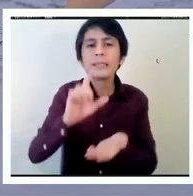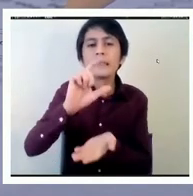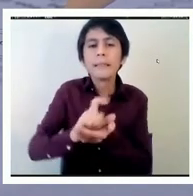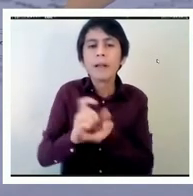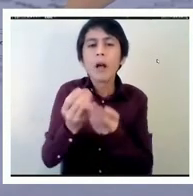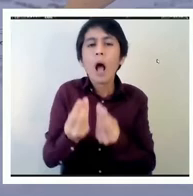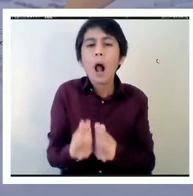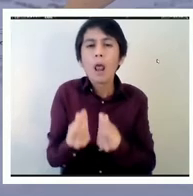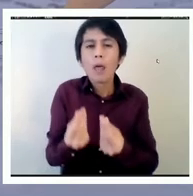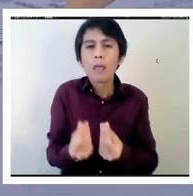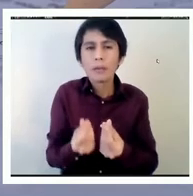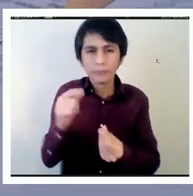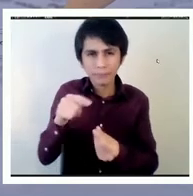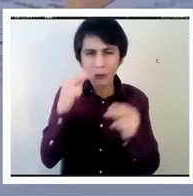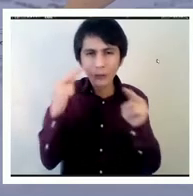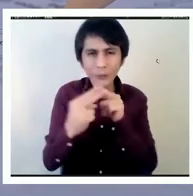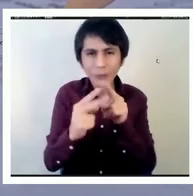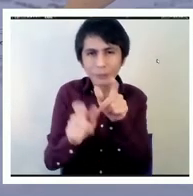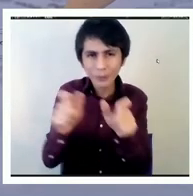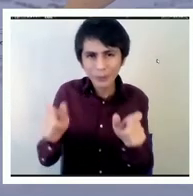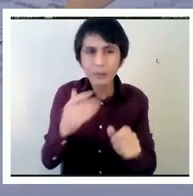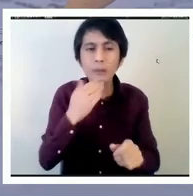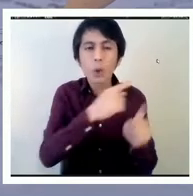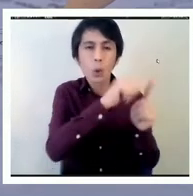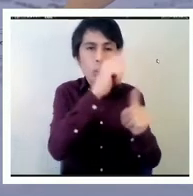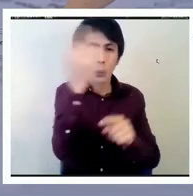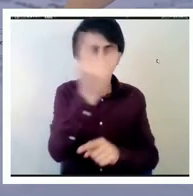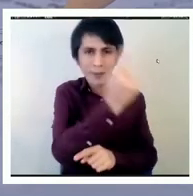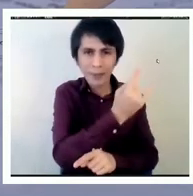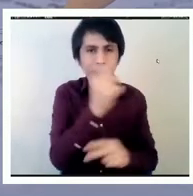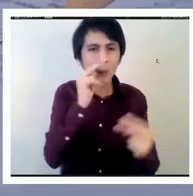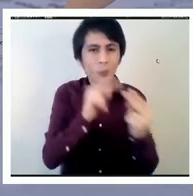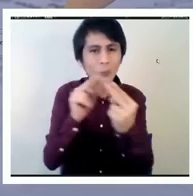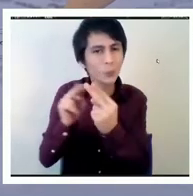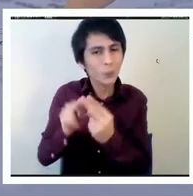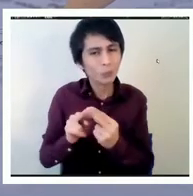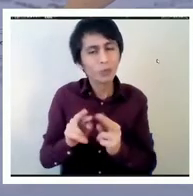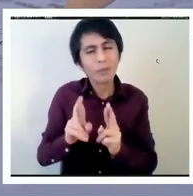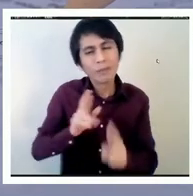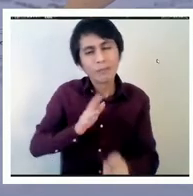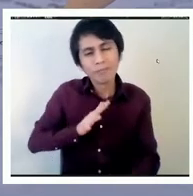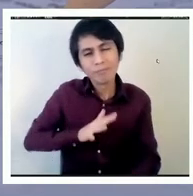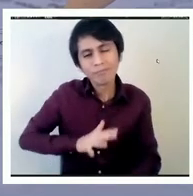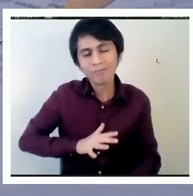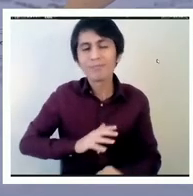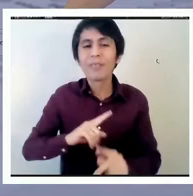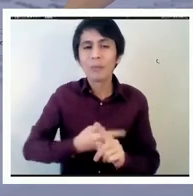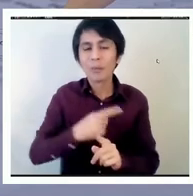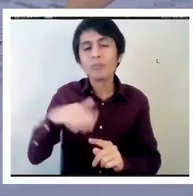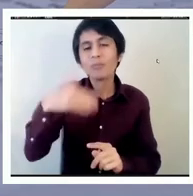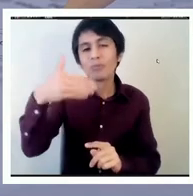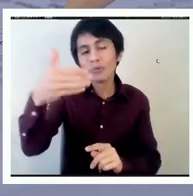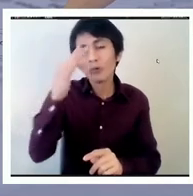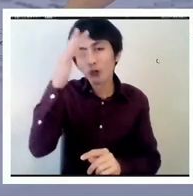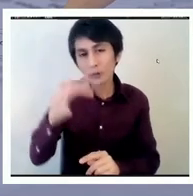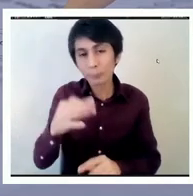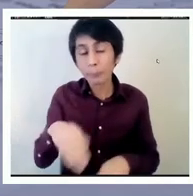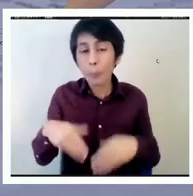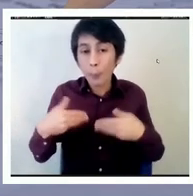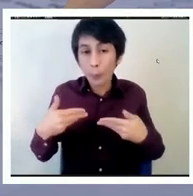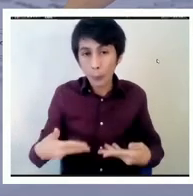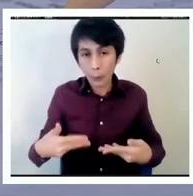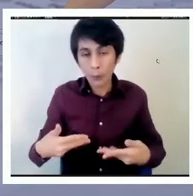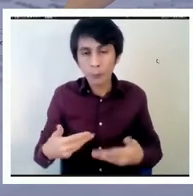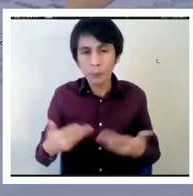otras universidades. Así es que me encantaría poder hacerlo nuevamente en el futuro, pero por ahora también